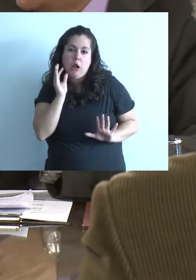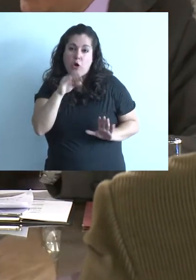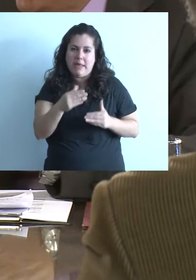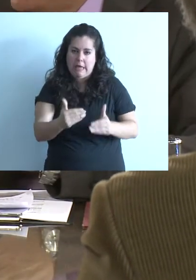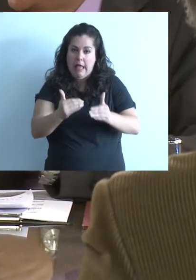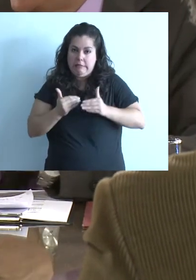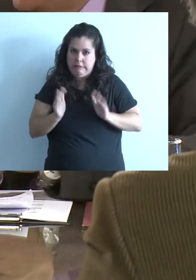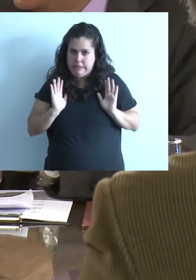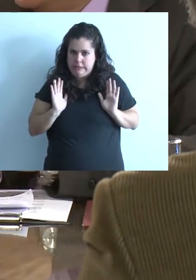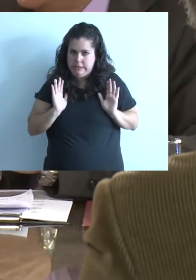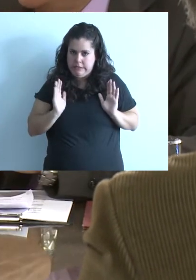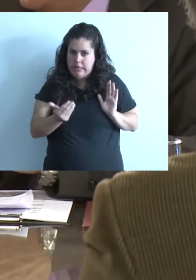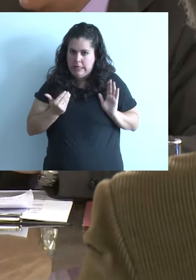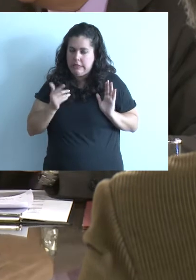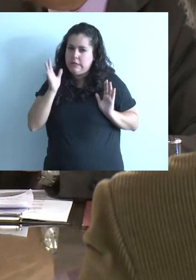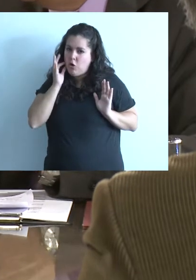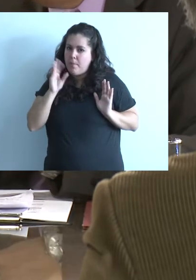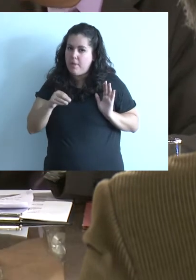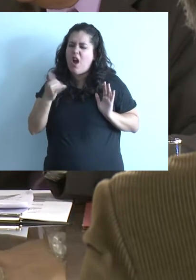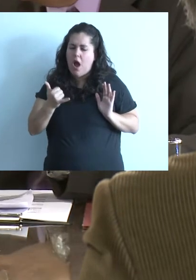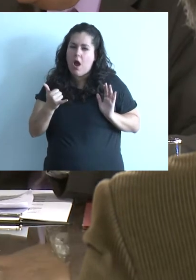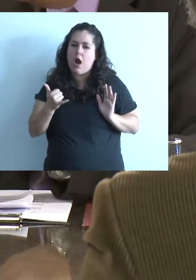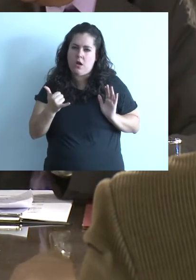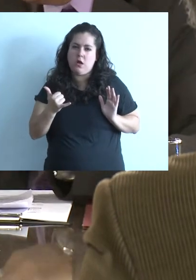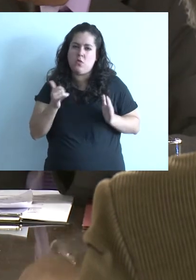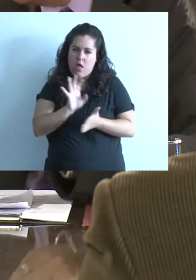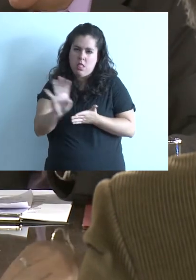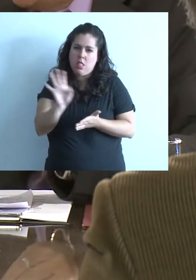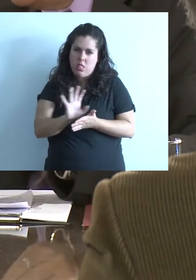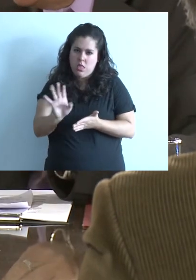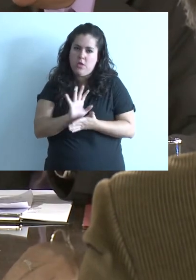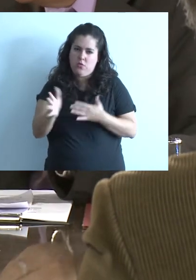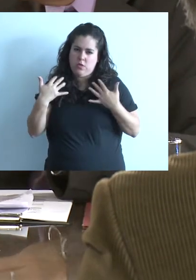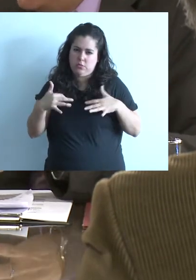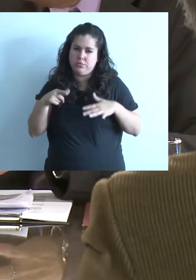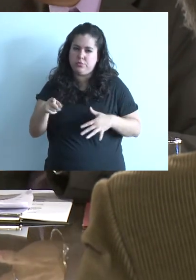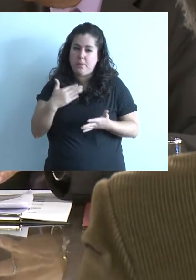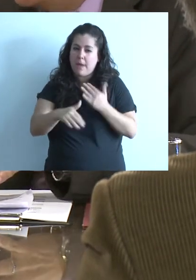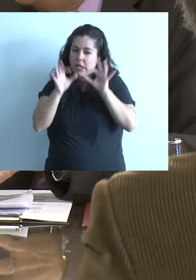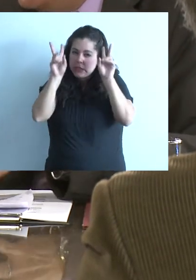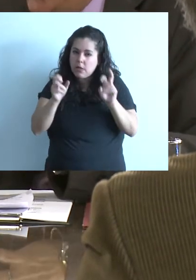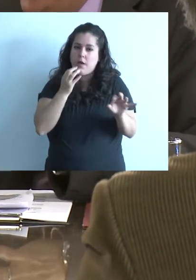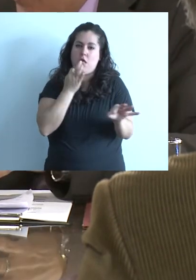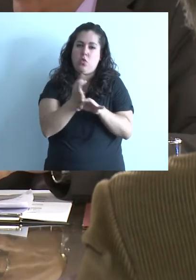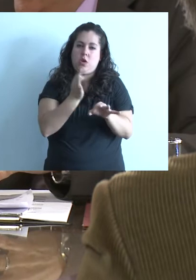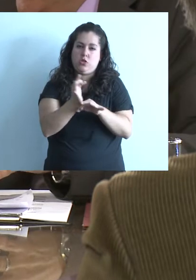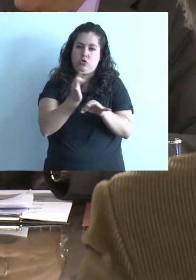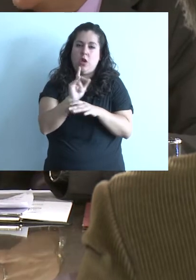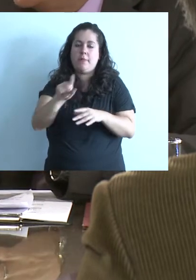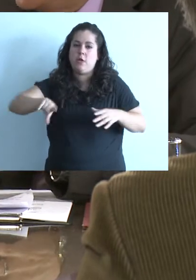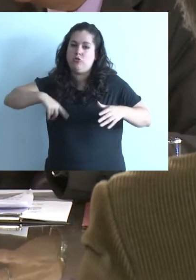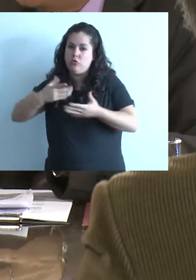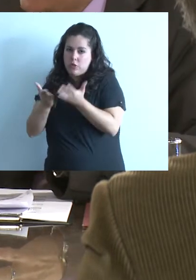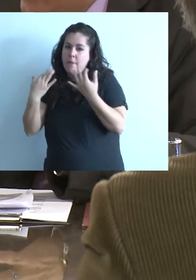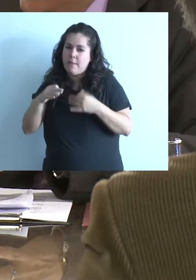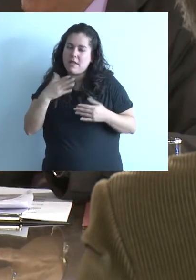que es el que usted mencionaba, hay un déficit increíble y una deuda muy grande con los pueblos originarios, sobre todo en la parte educativa y social. Me